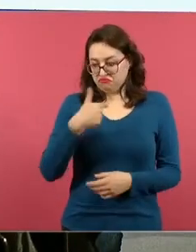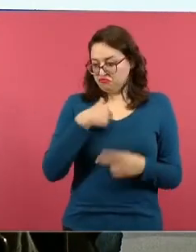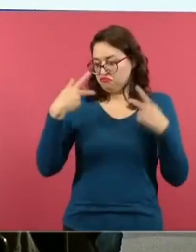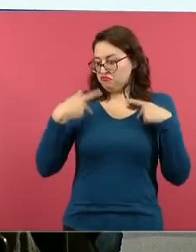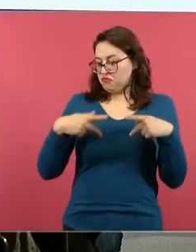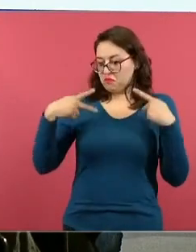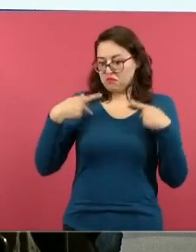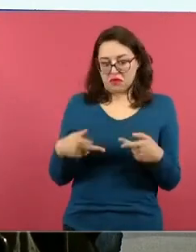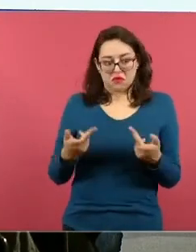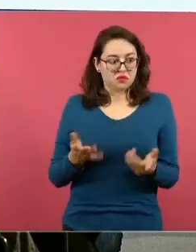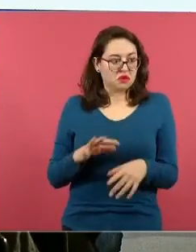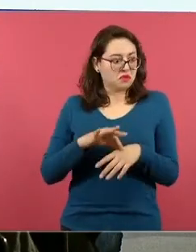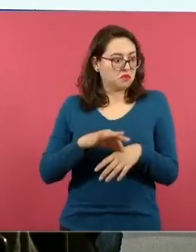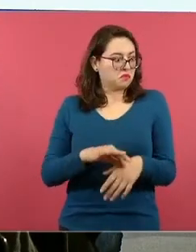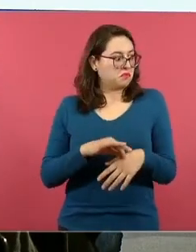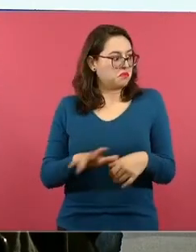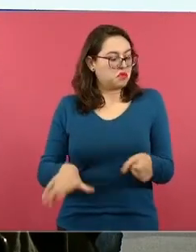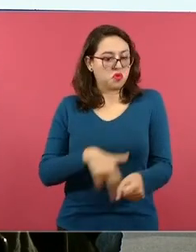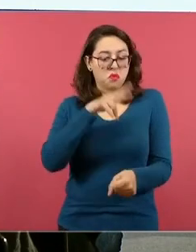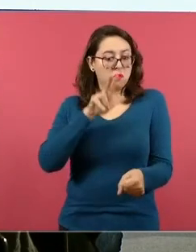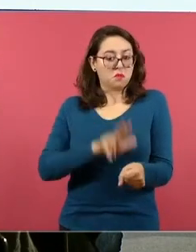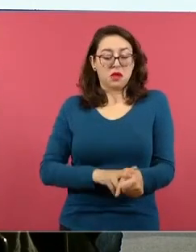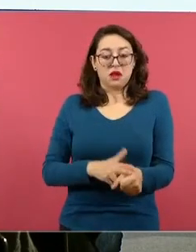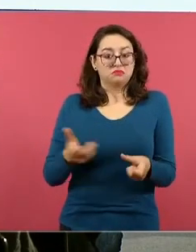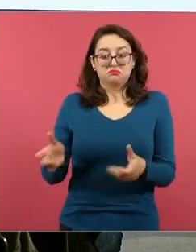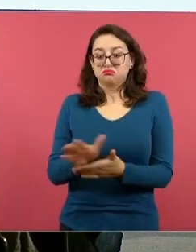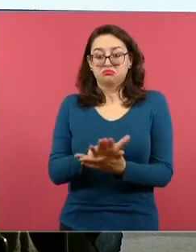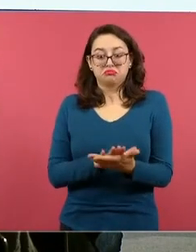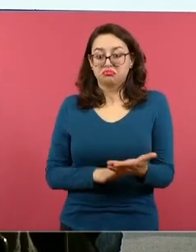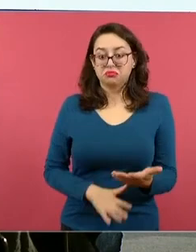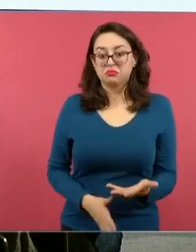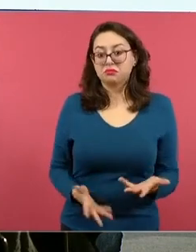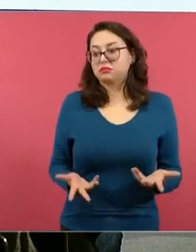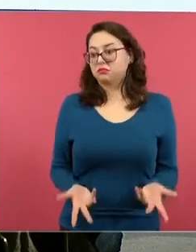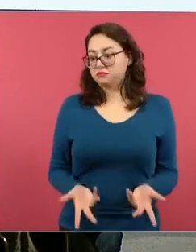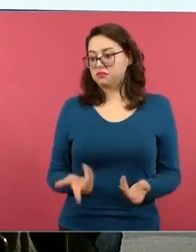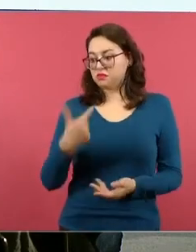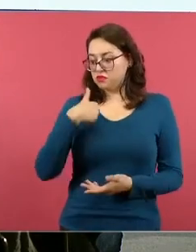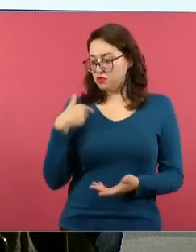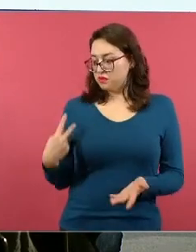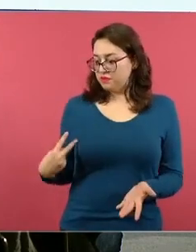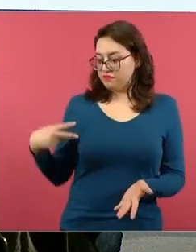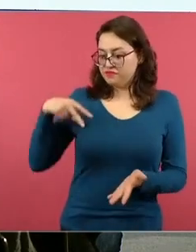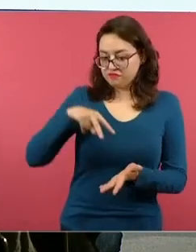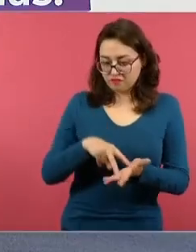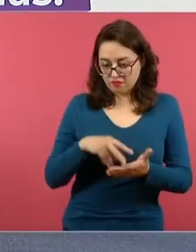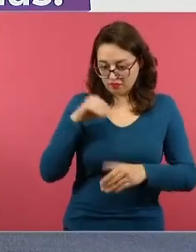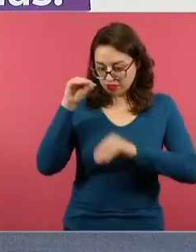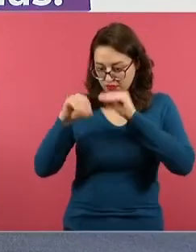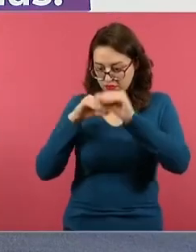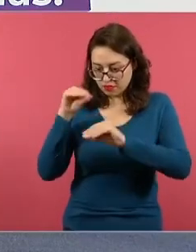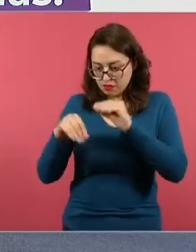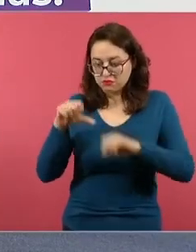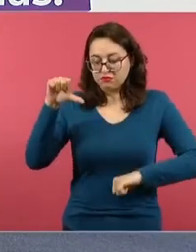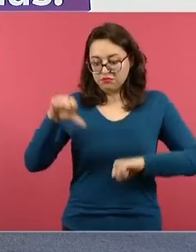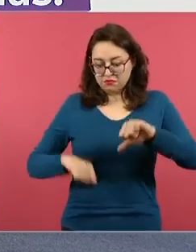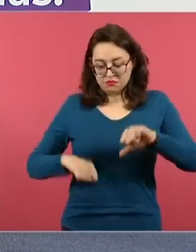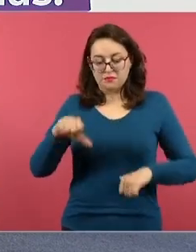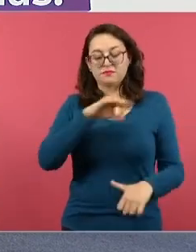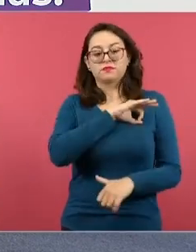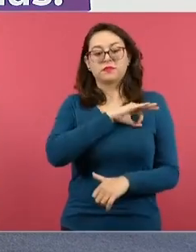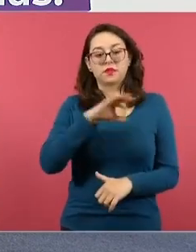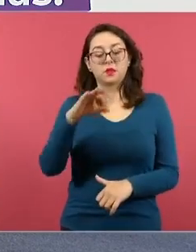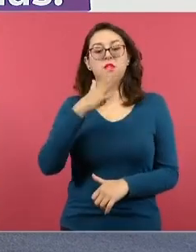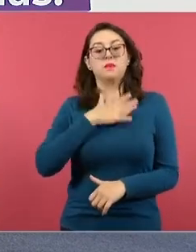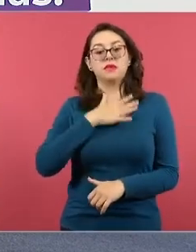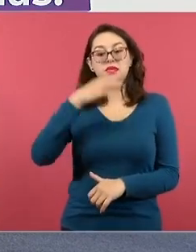que viene y que con los conocimientos que tiene realiza este tipo de actividades, con